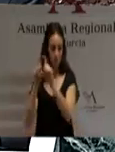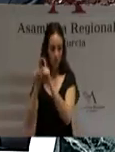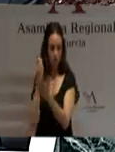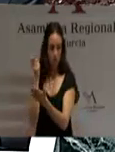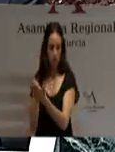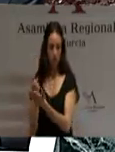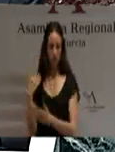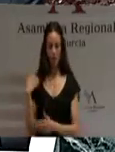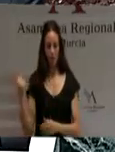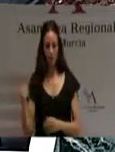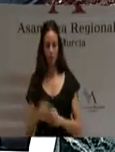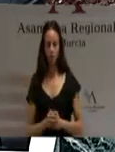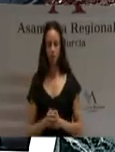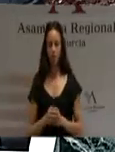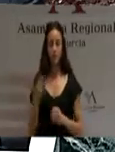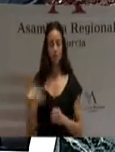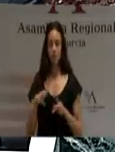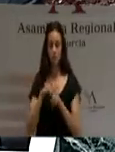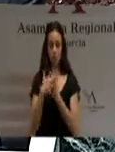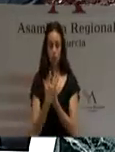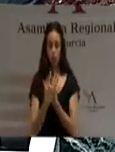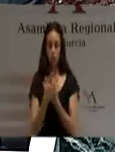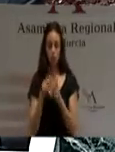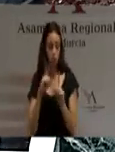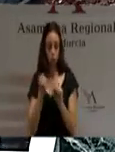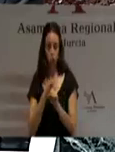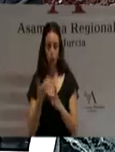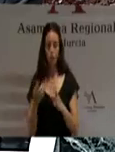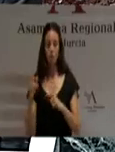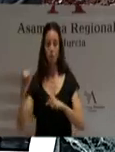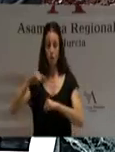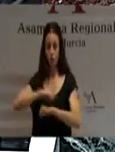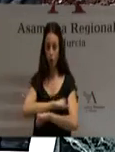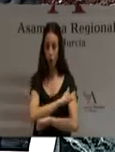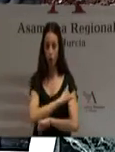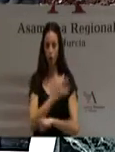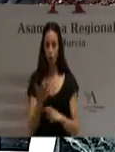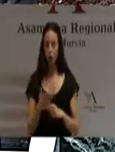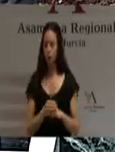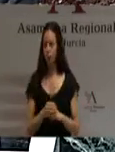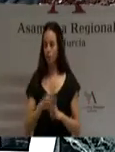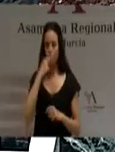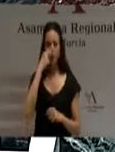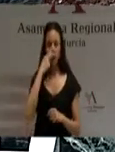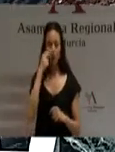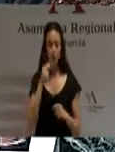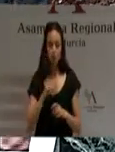con lo que quedaría desbloqueada la situación y el aeropuerto podría abrirse con su mando un interés general de primer orden.